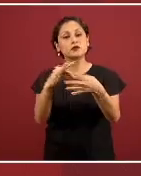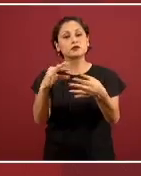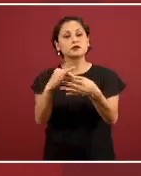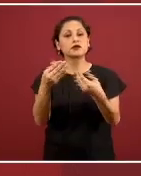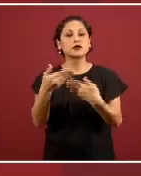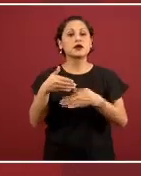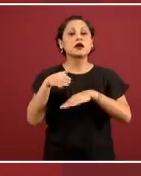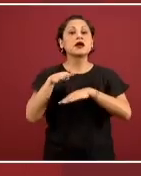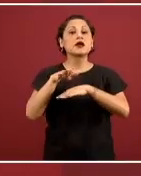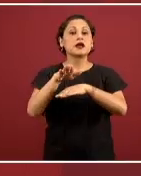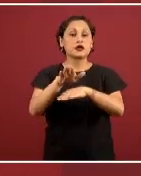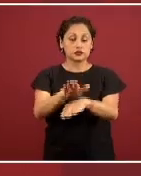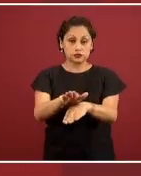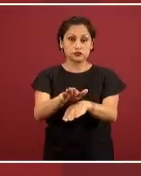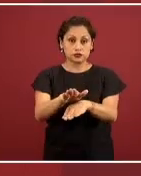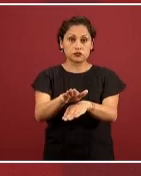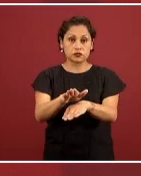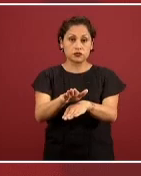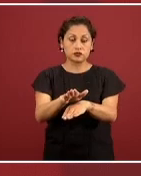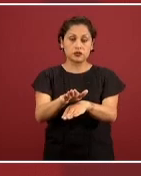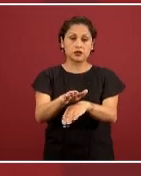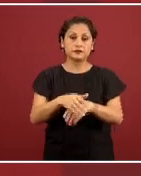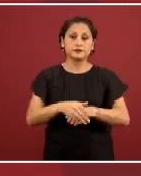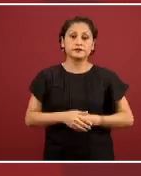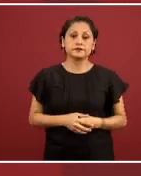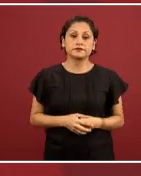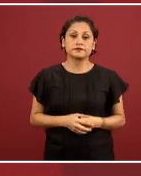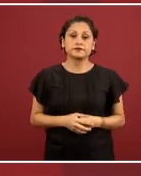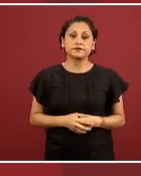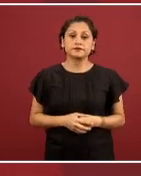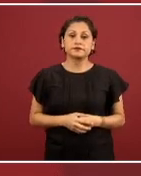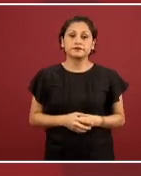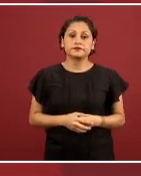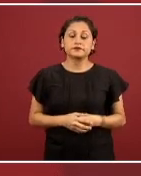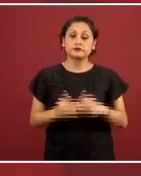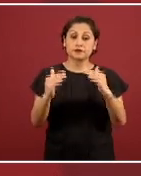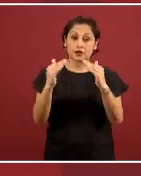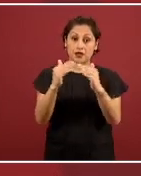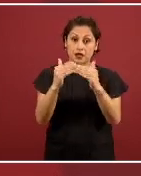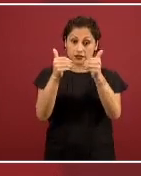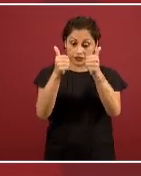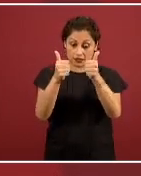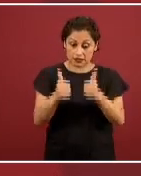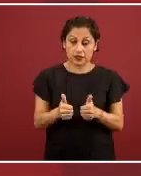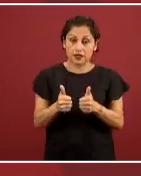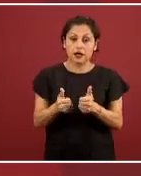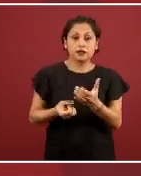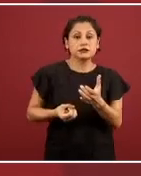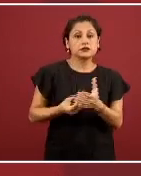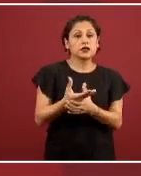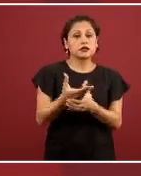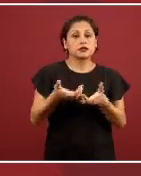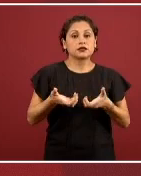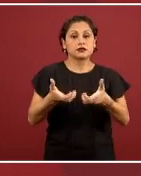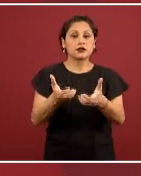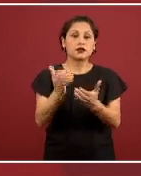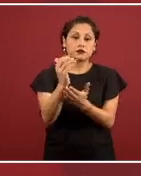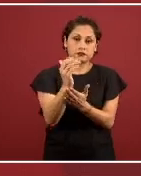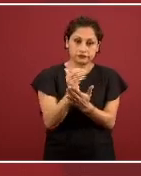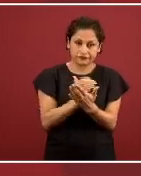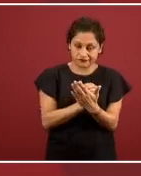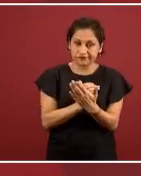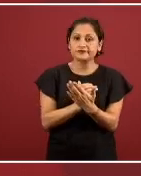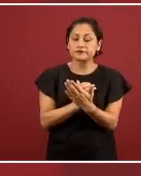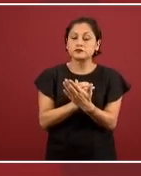inmovilización o de reducción de la movilidad en el espacio público y vamos a compartir información muy útil